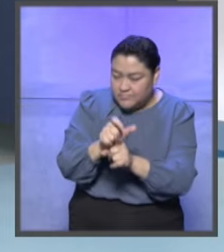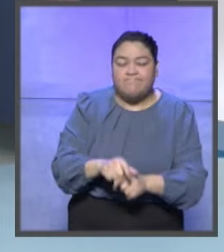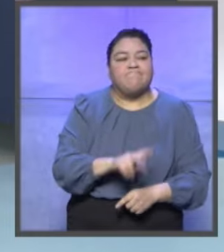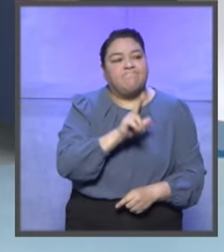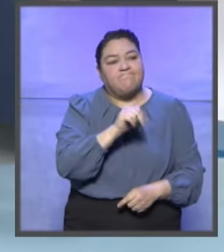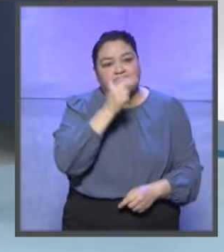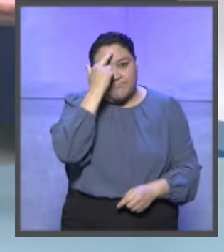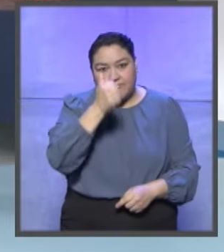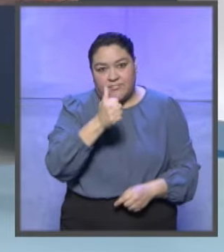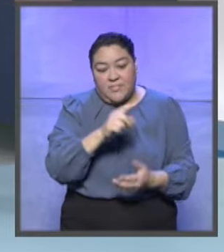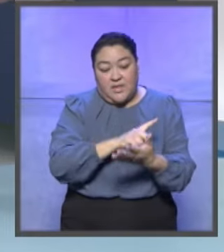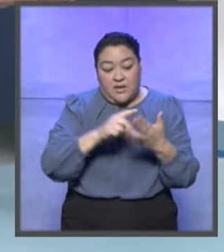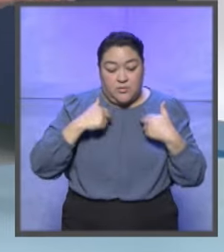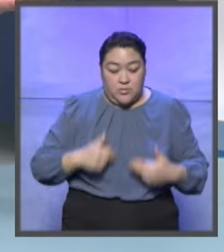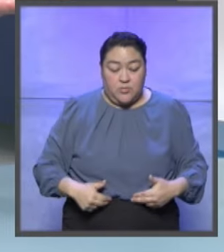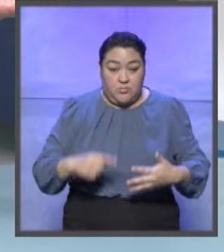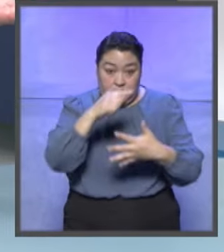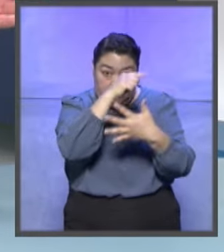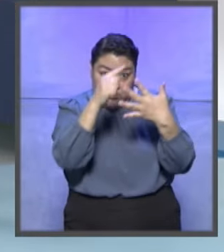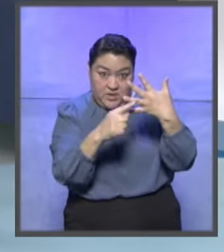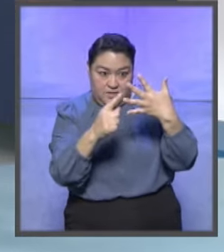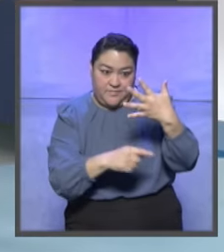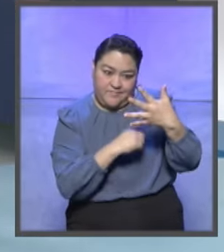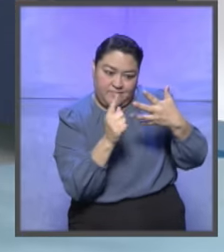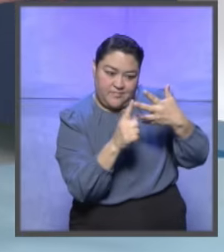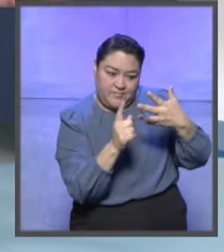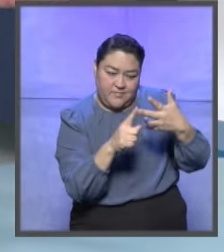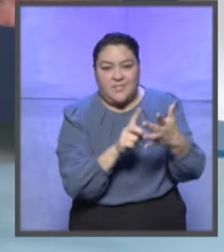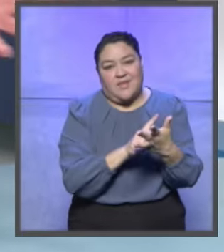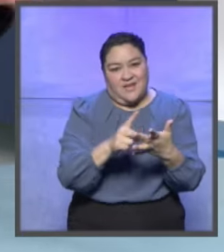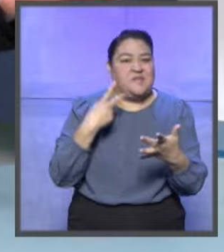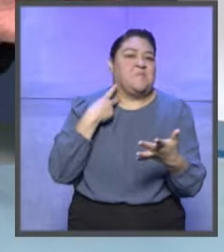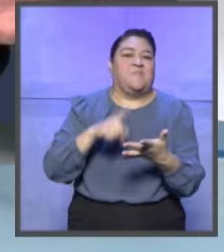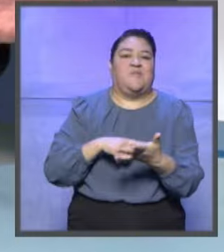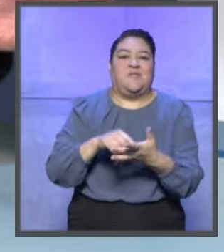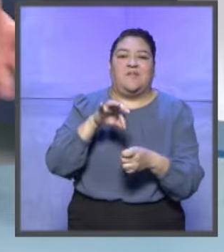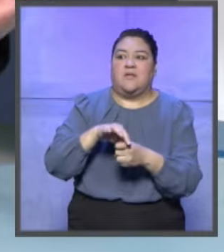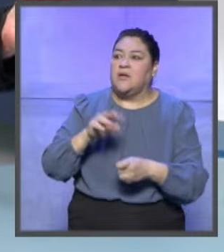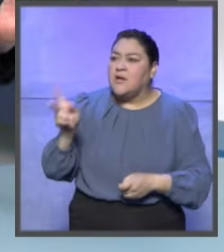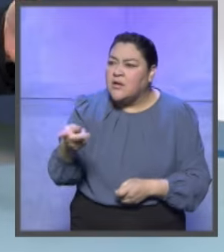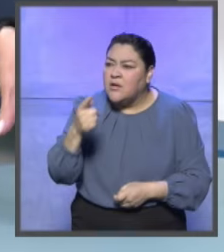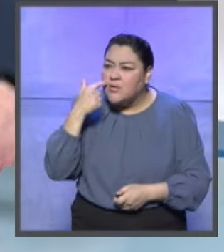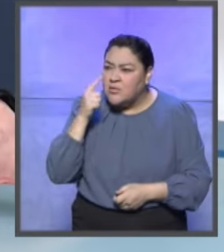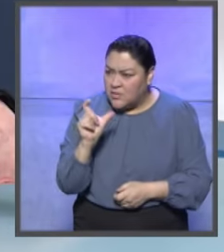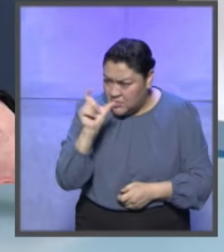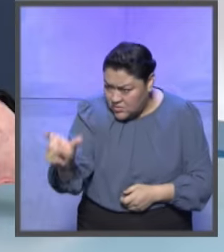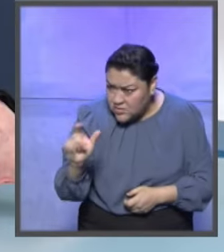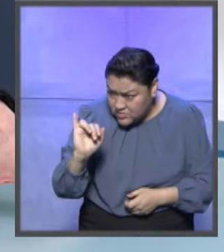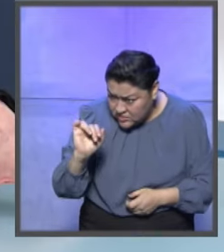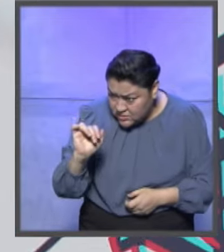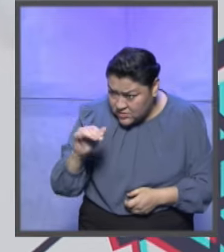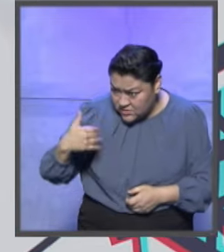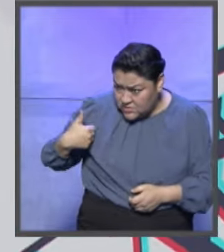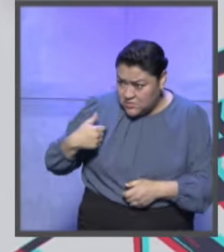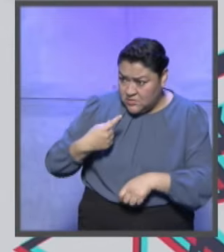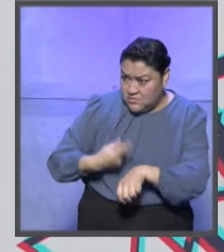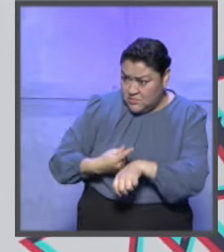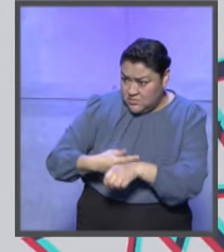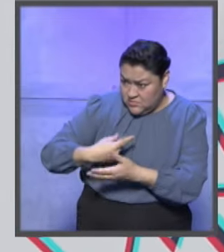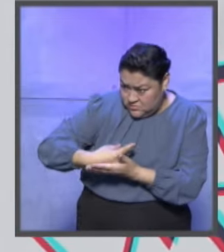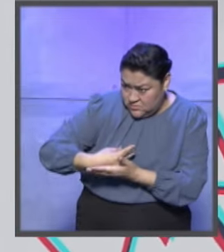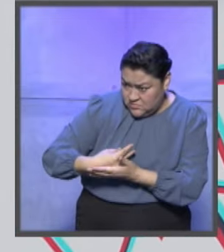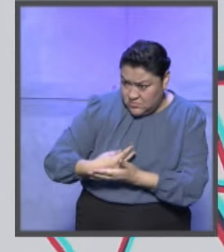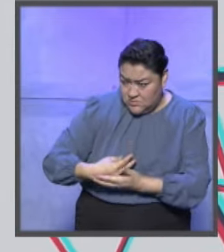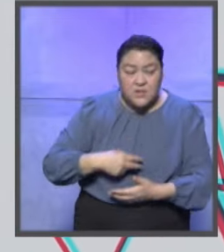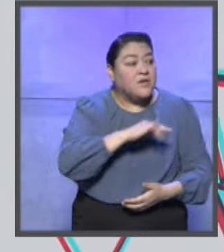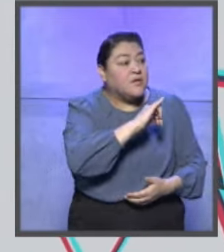derechos políticos son derechos humanos. Sergio, esta persona, me quedé con la duda, al final tuvo su credencial. Claro, obtuvo su credencial.